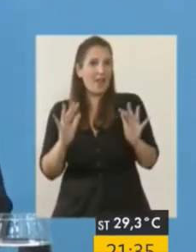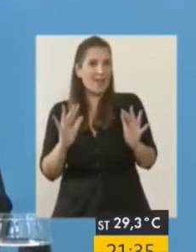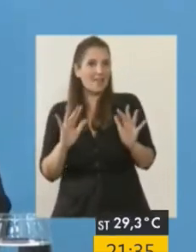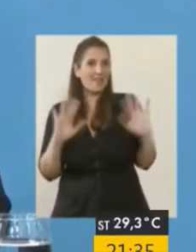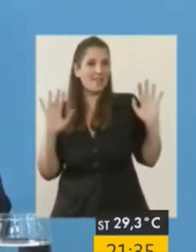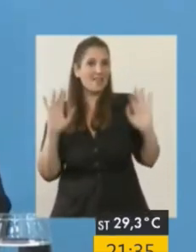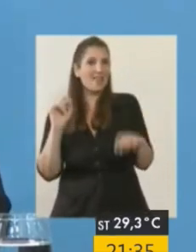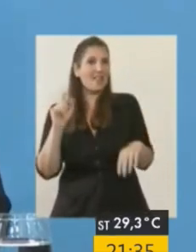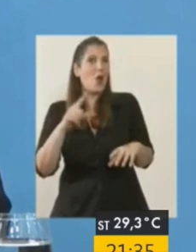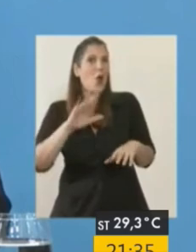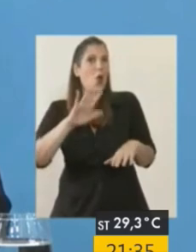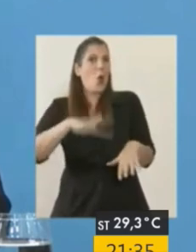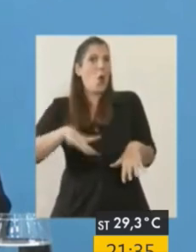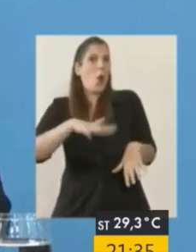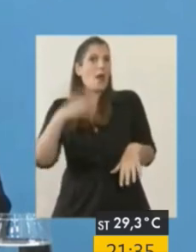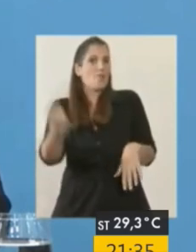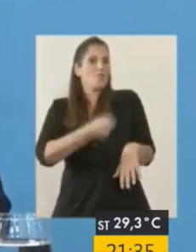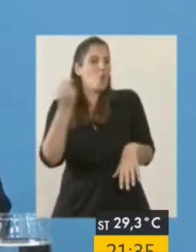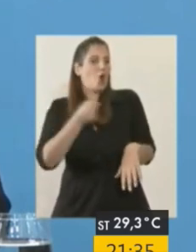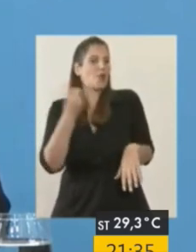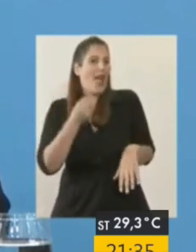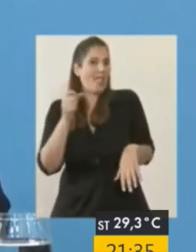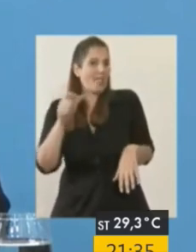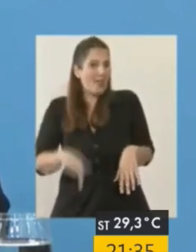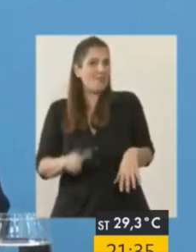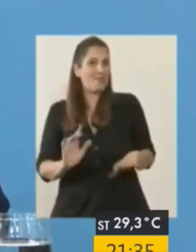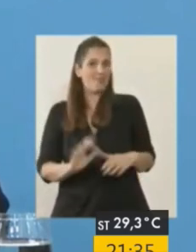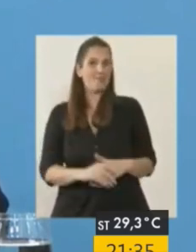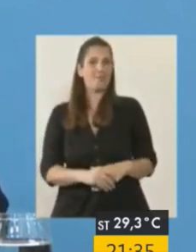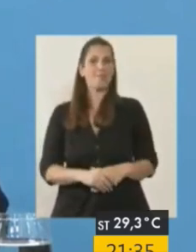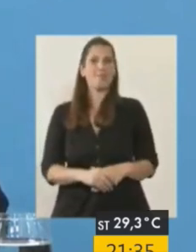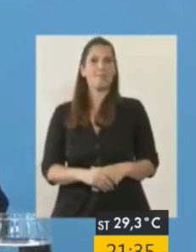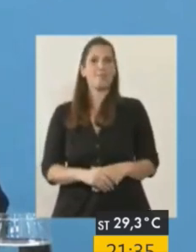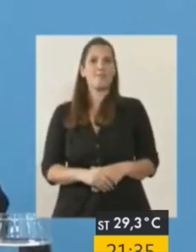un lugar muy importante en la región en ese sentido.